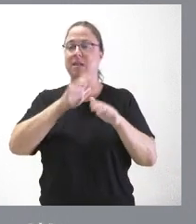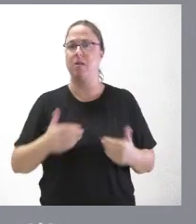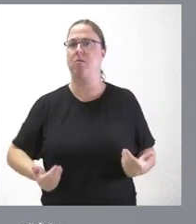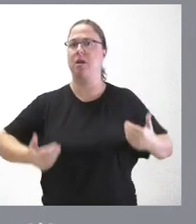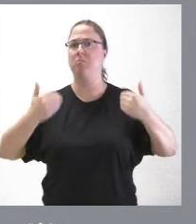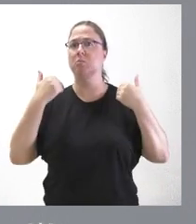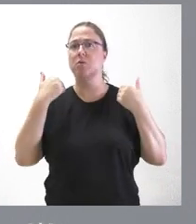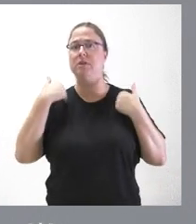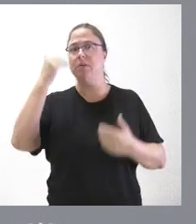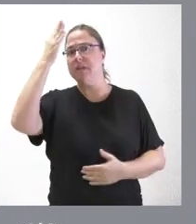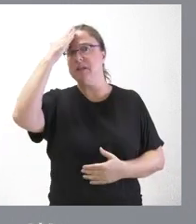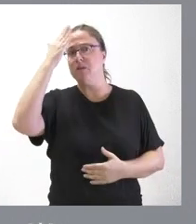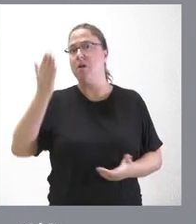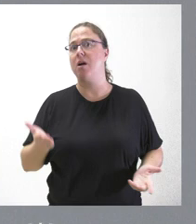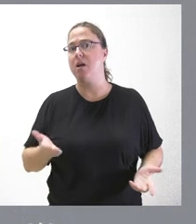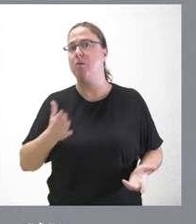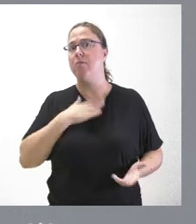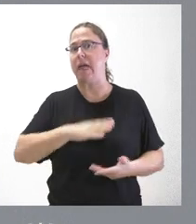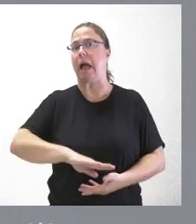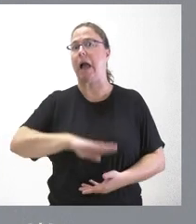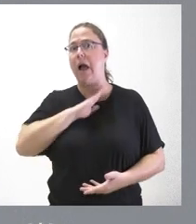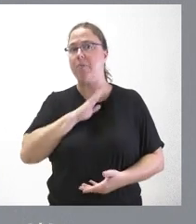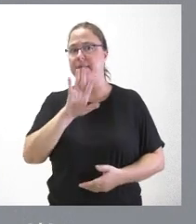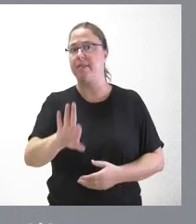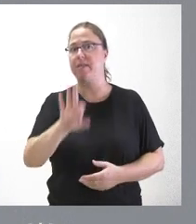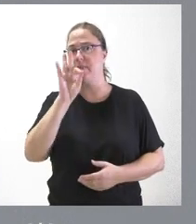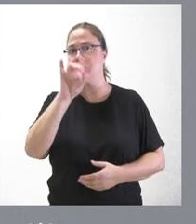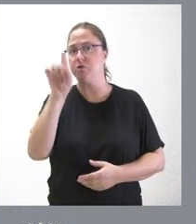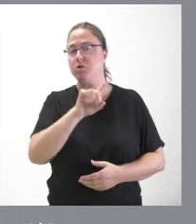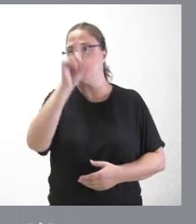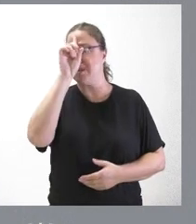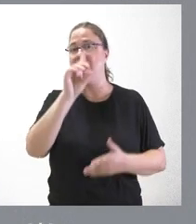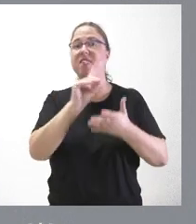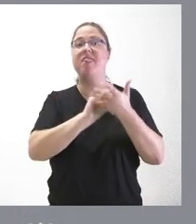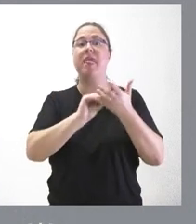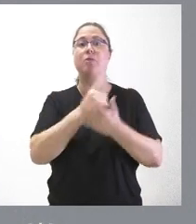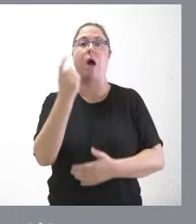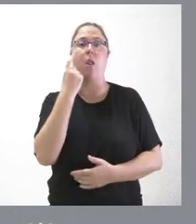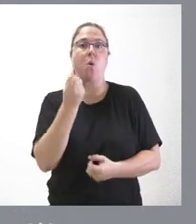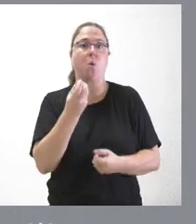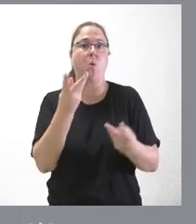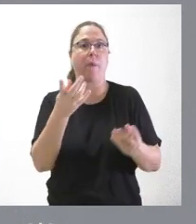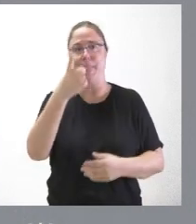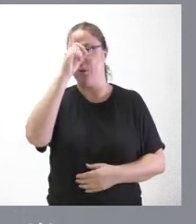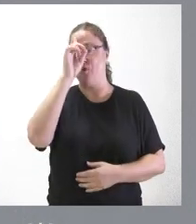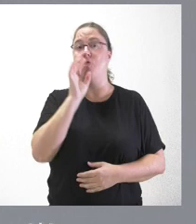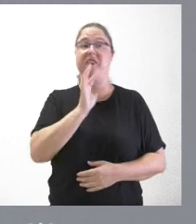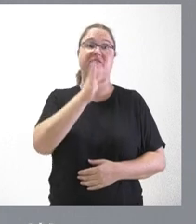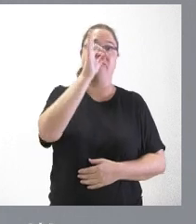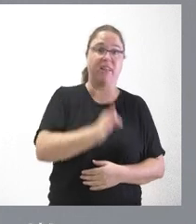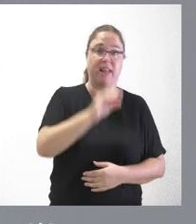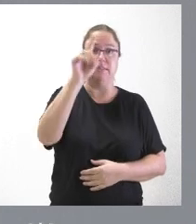escuela y por tanto tiene alguna capacidad y decisión sobre la misma y tampoco tengo datos sobre el número de alumnos o si es verdad o no